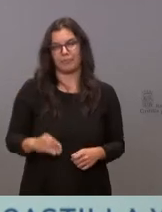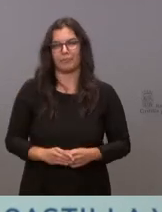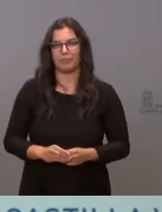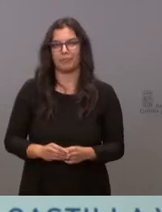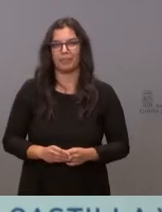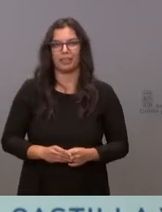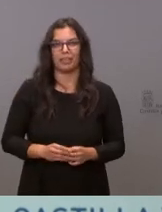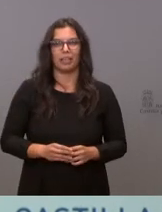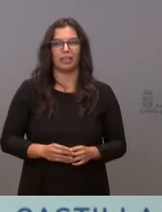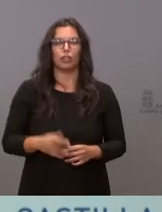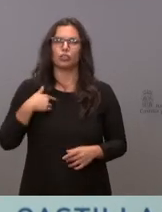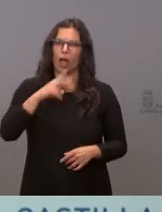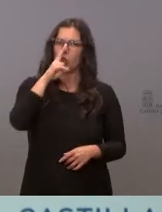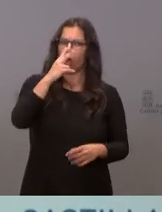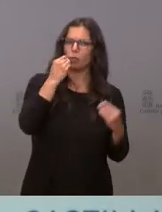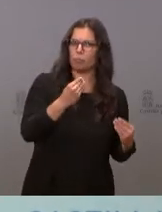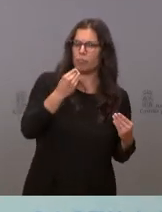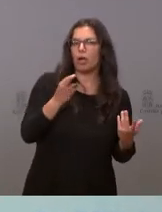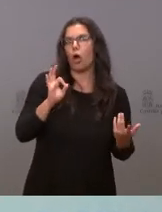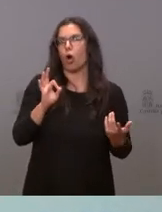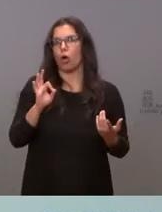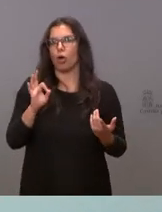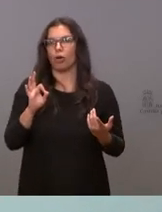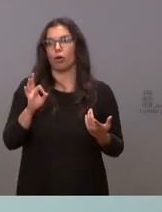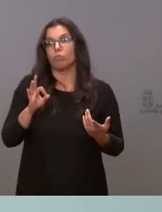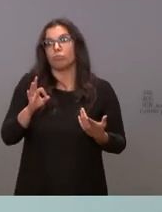¿Todavía o solamente no? Ni todavía ni solamente, al menos.